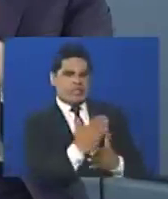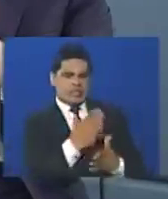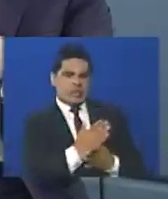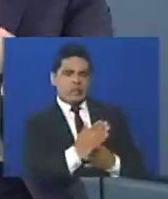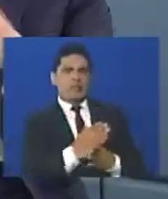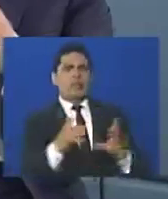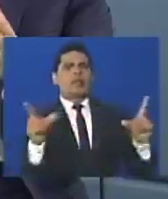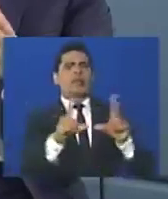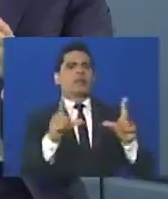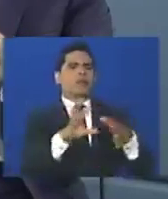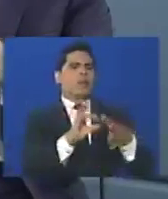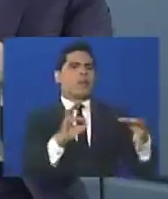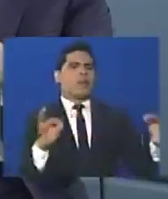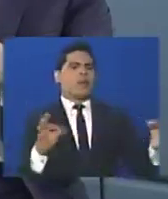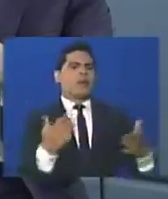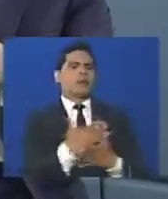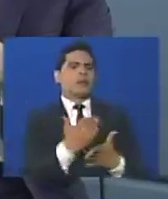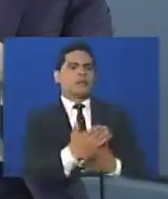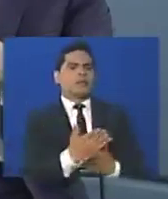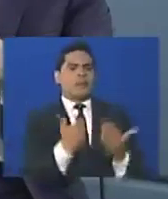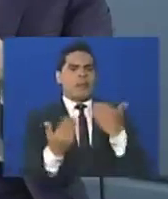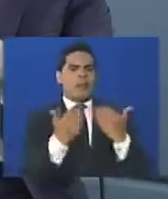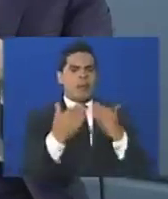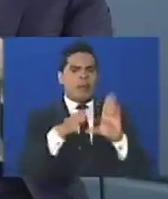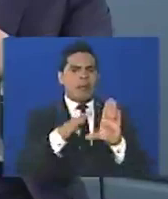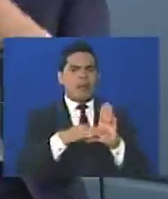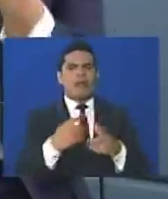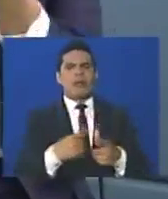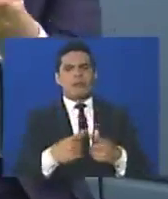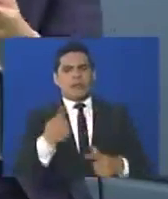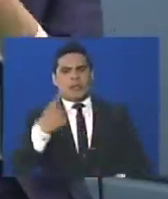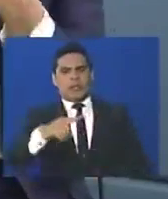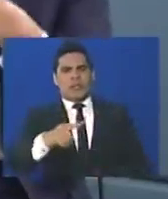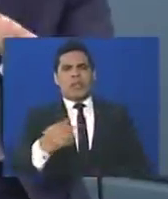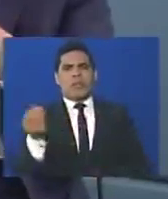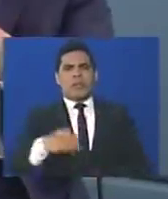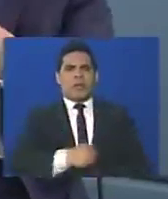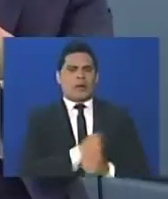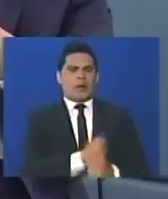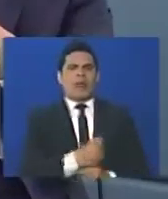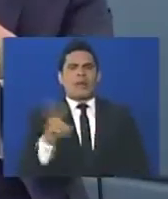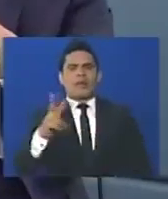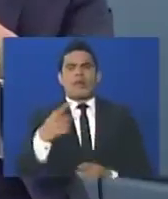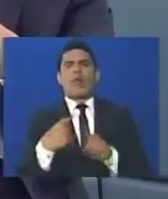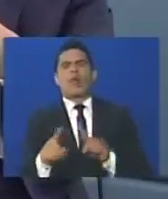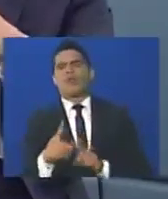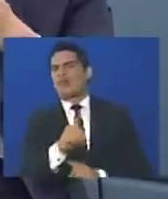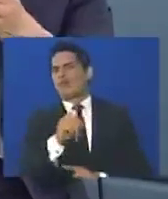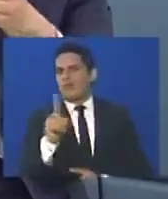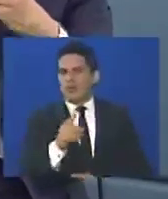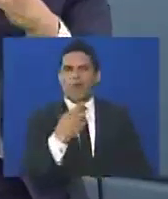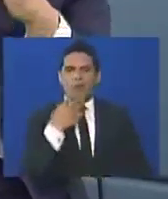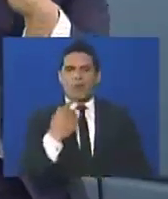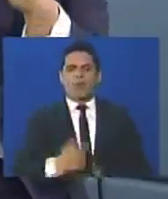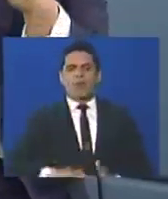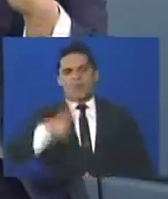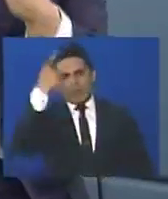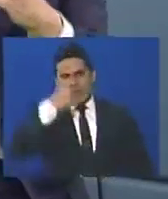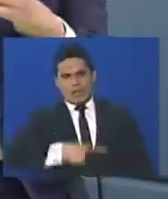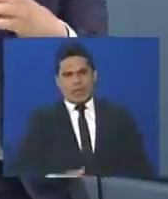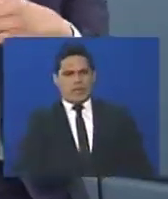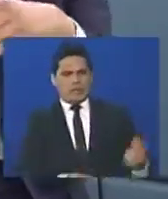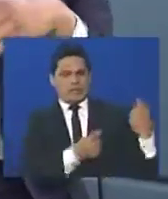esté de un cargo importante como presidente, se permita creer que él quiere más a Venezuela que los demás, es decir, él es la